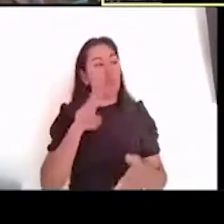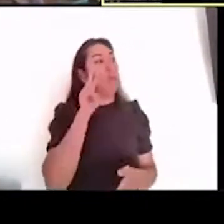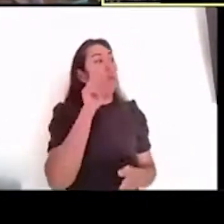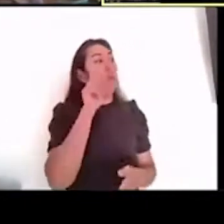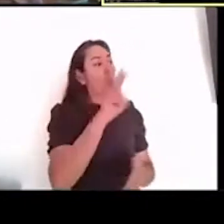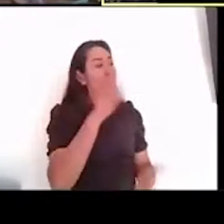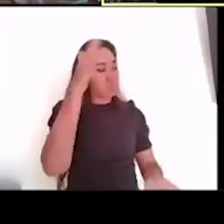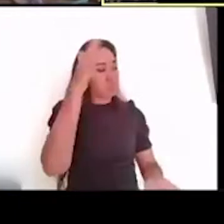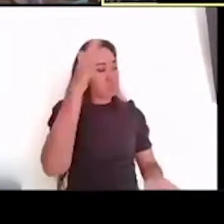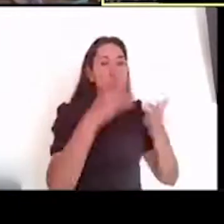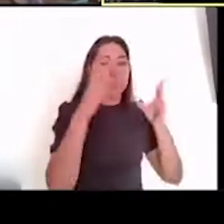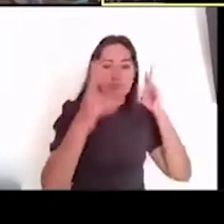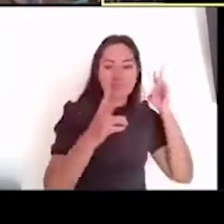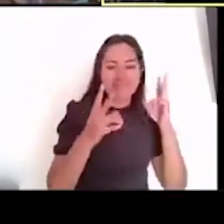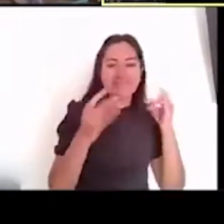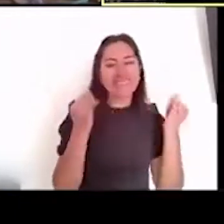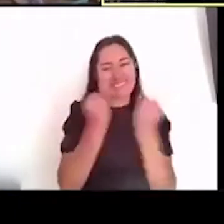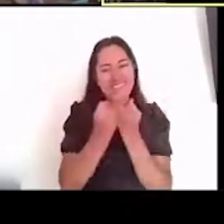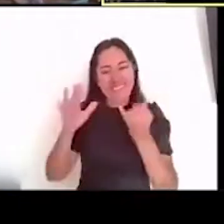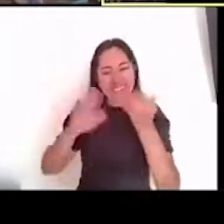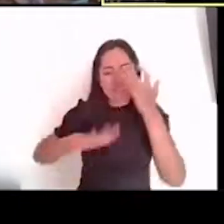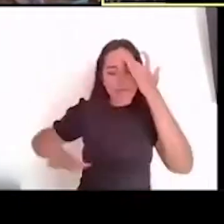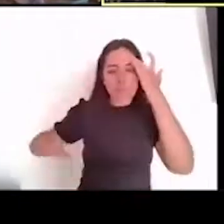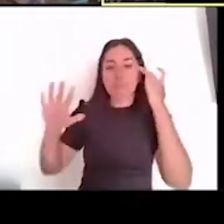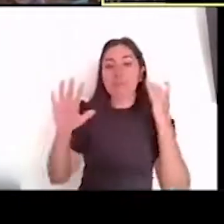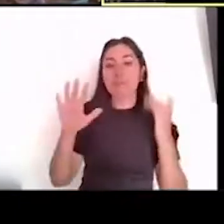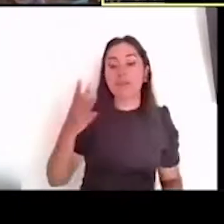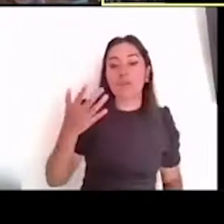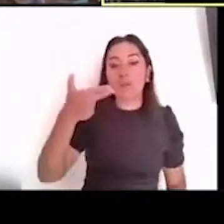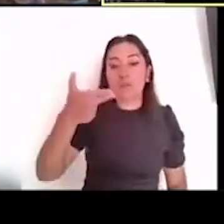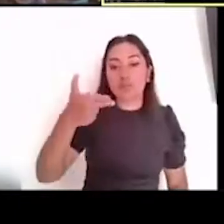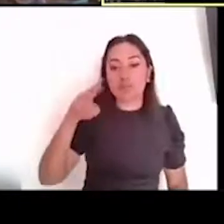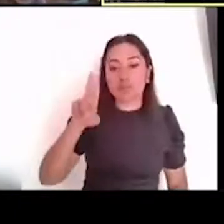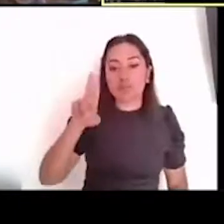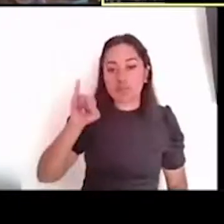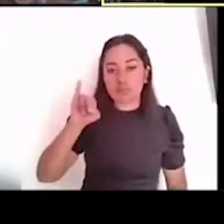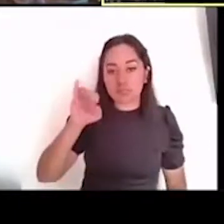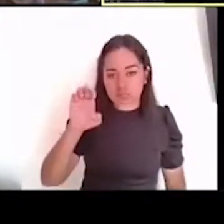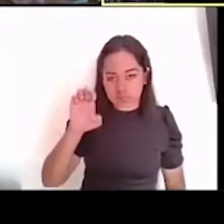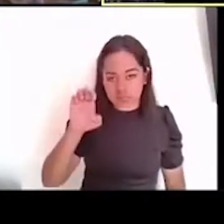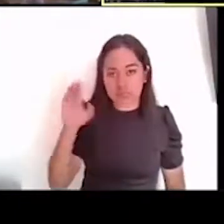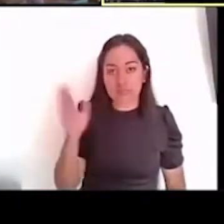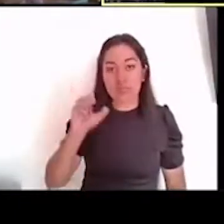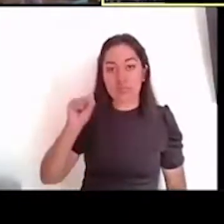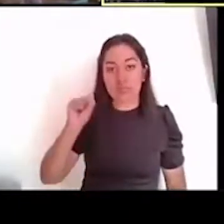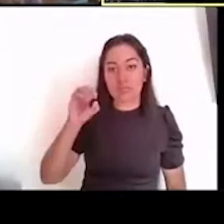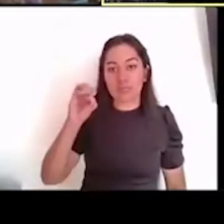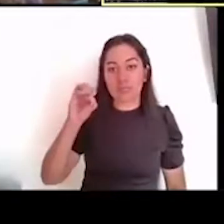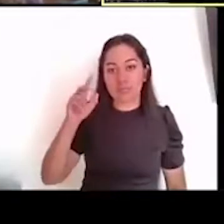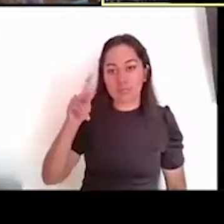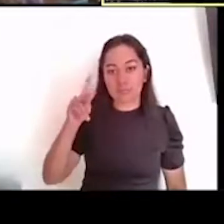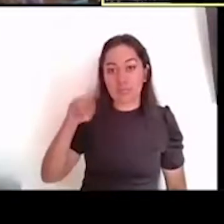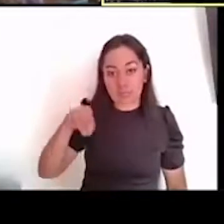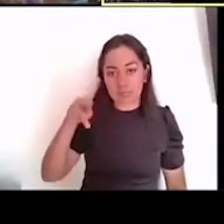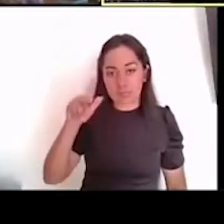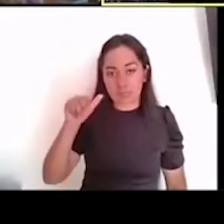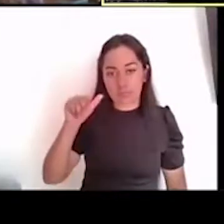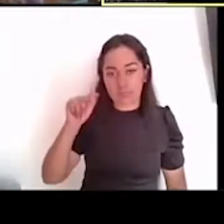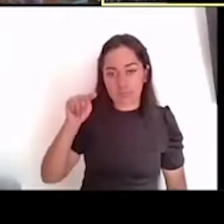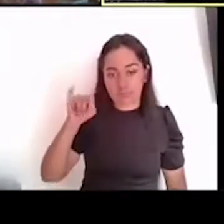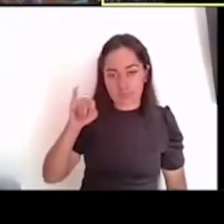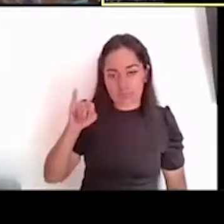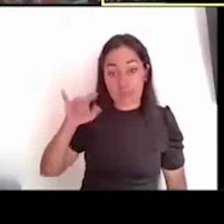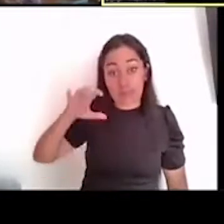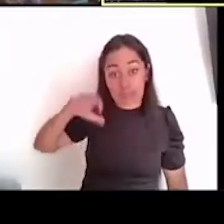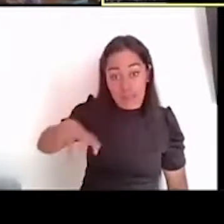del Winson Pantley, allí aún no es posible, porque esos cráneos, es un reto